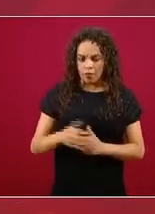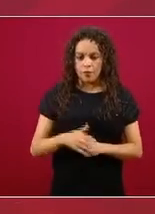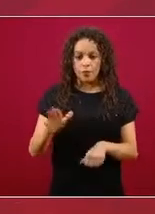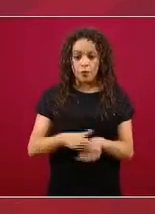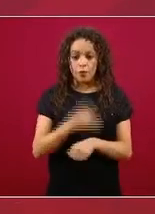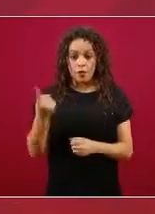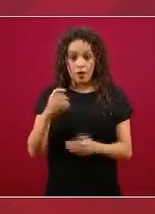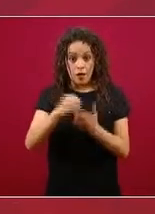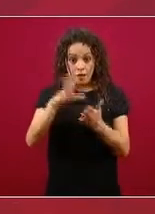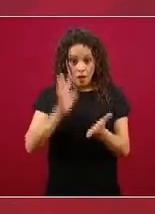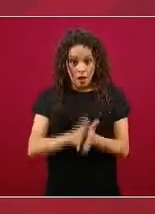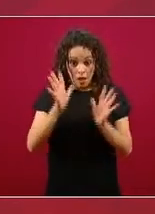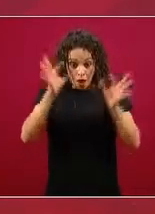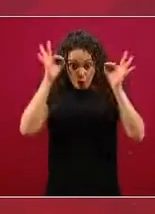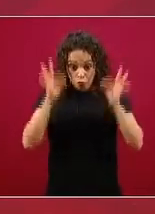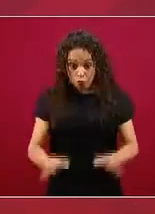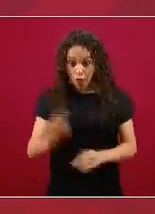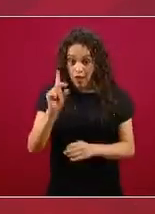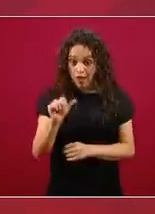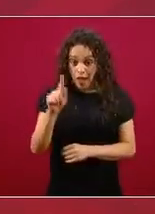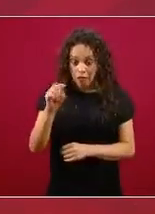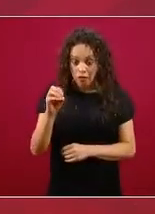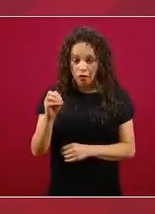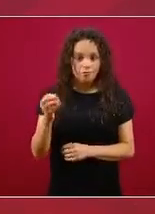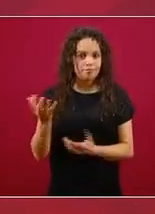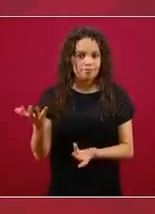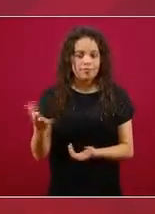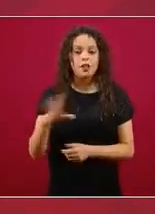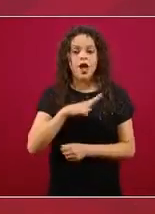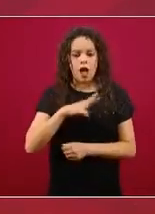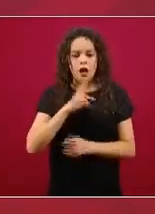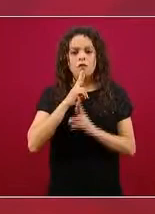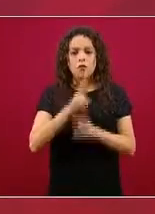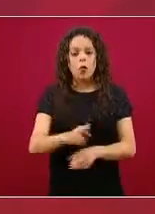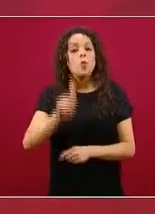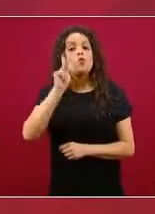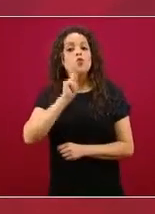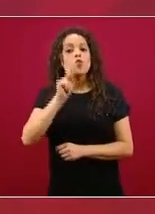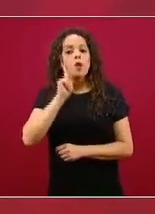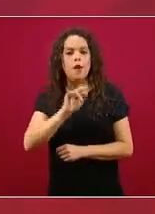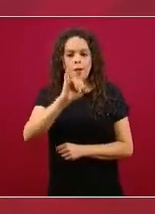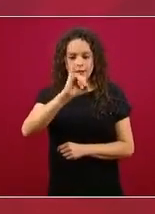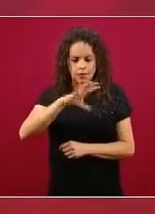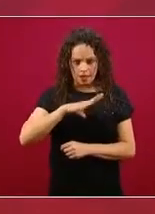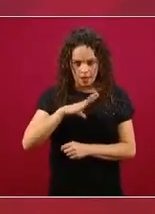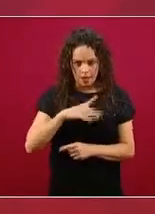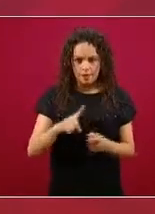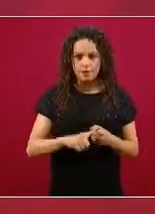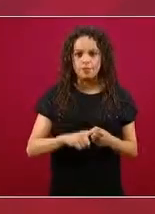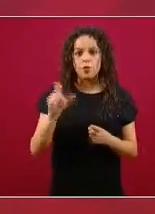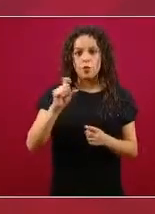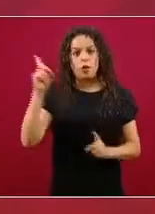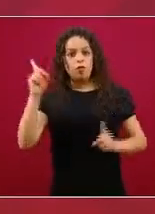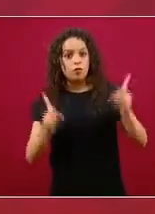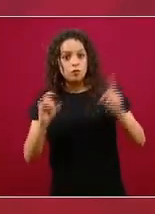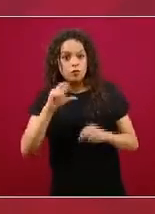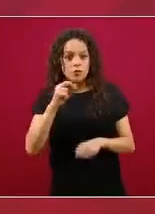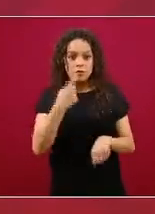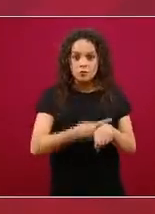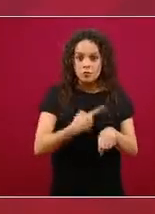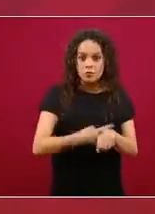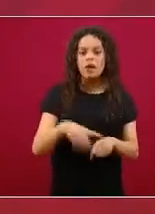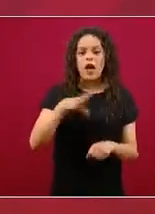como tal. O sea, es decir, sí tenemos un resultado de una prueba, tenemos cuando un caso es sospechoso, tenemos cuando un caso está